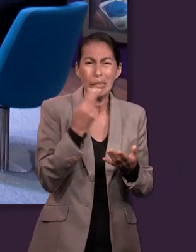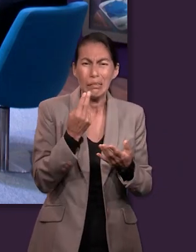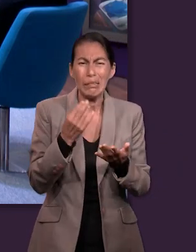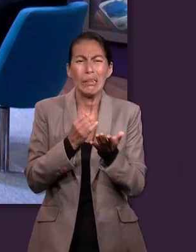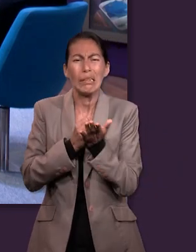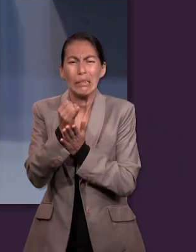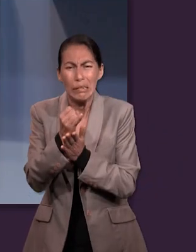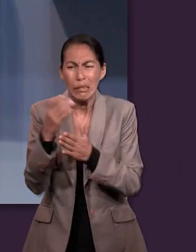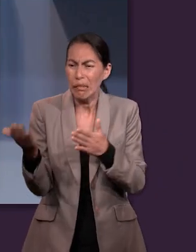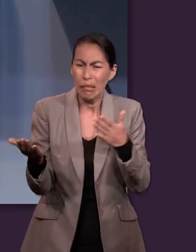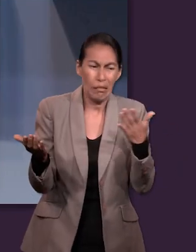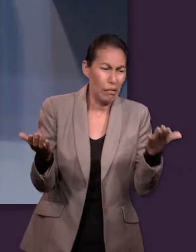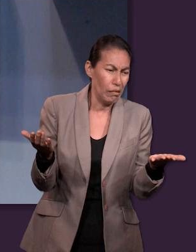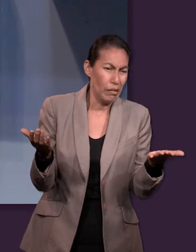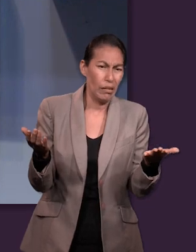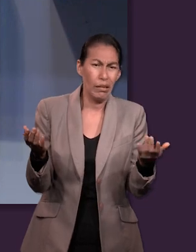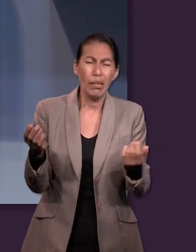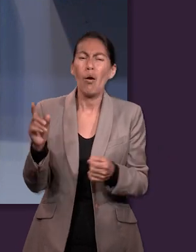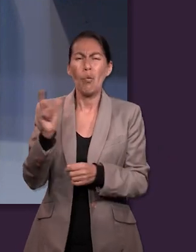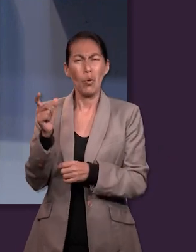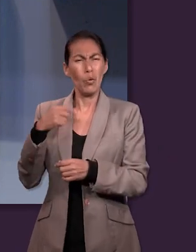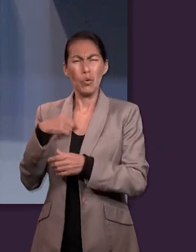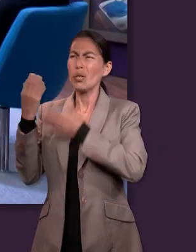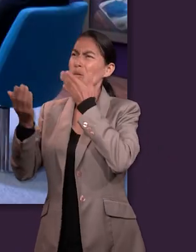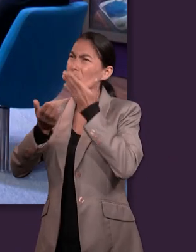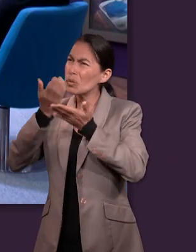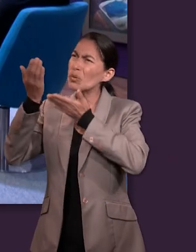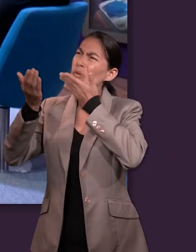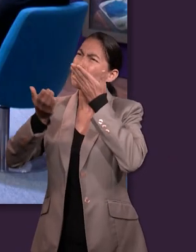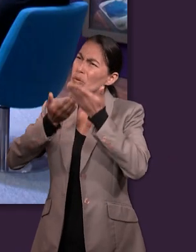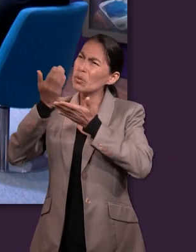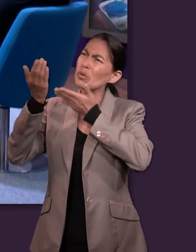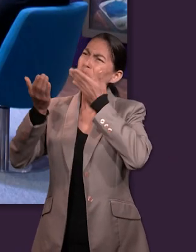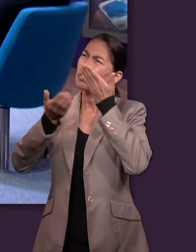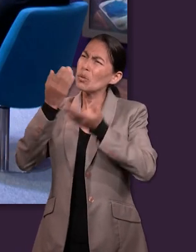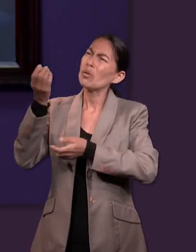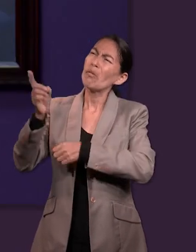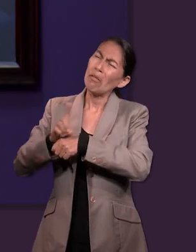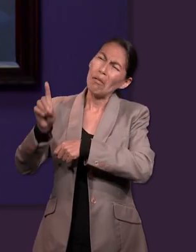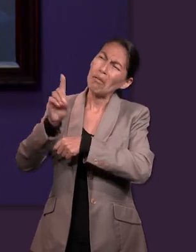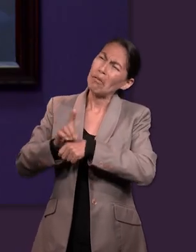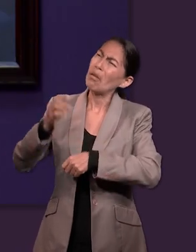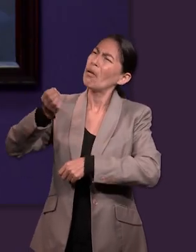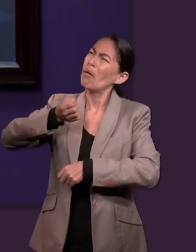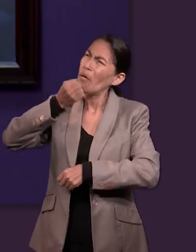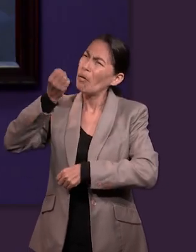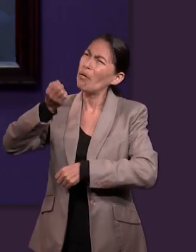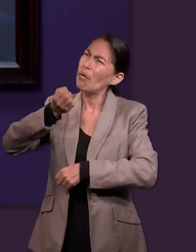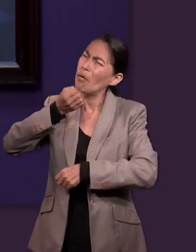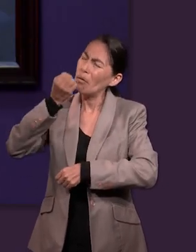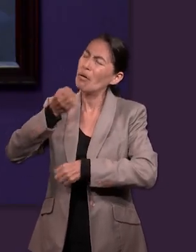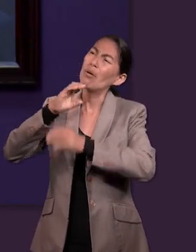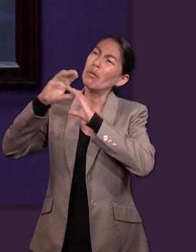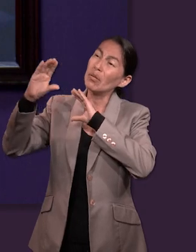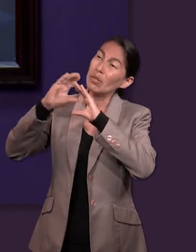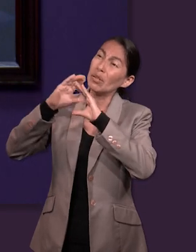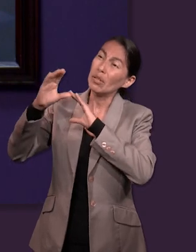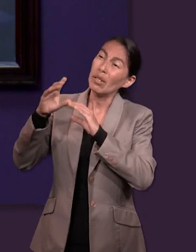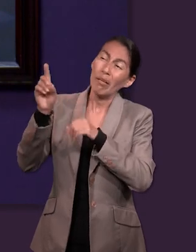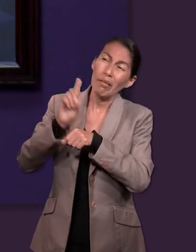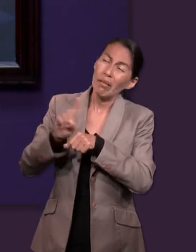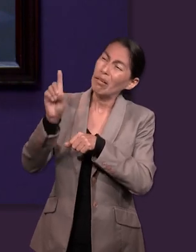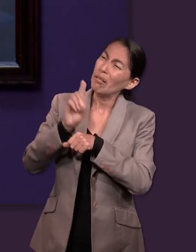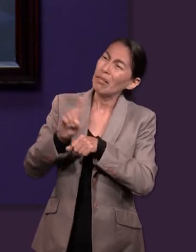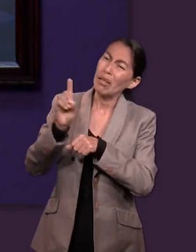experiencia transformadora, diaria, y eso tiene que ver con ese estudio diario, con pedirle a Dios, con